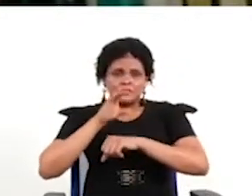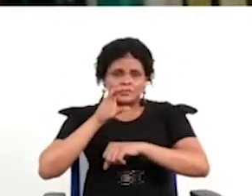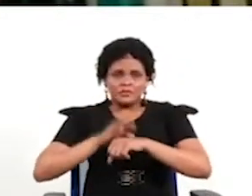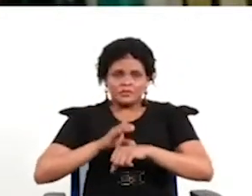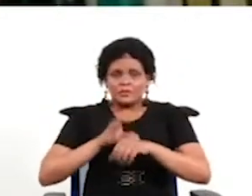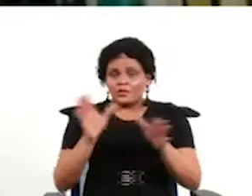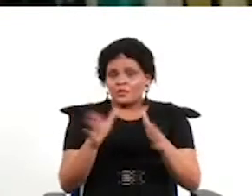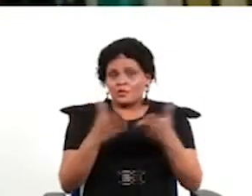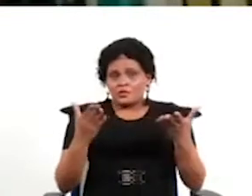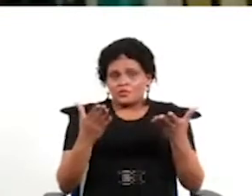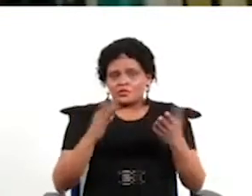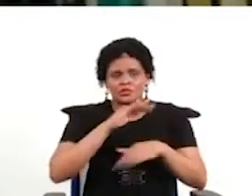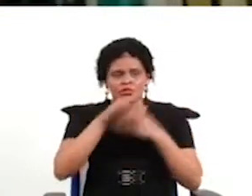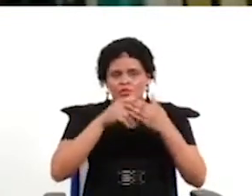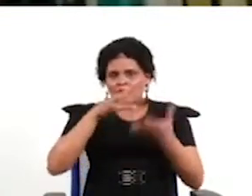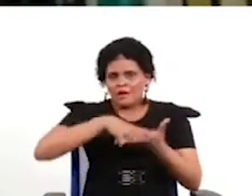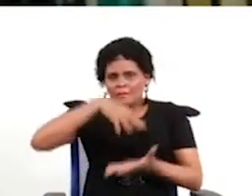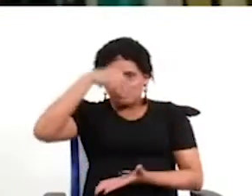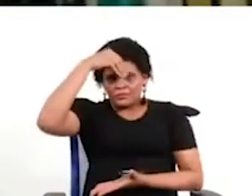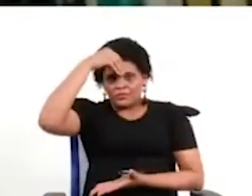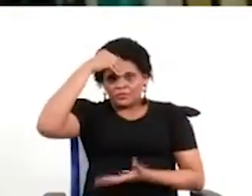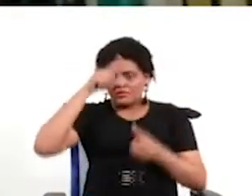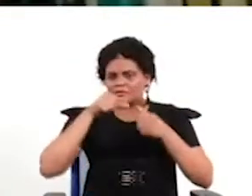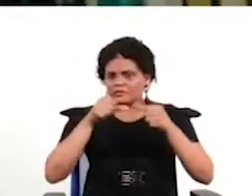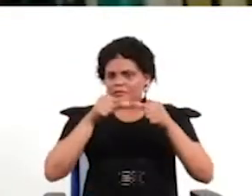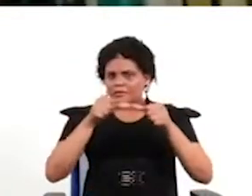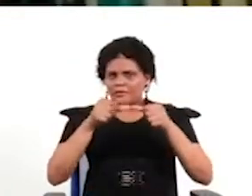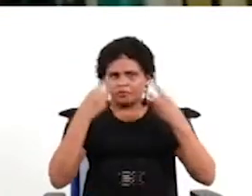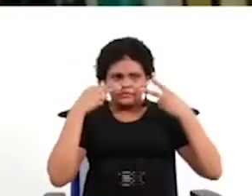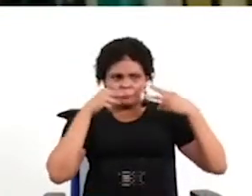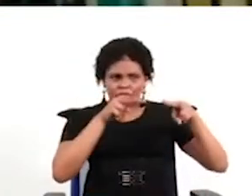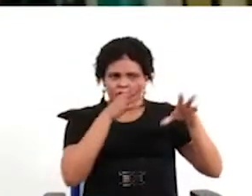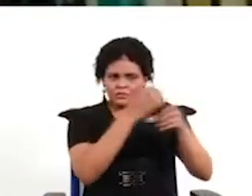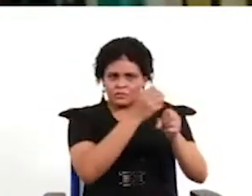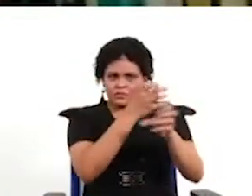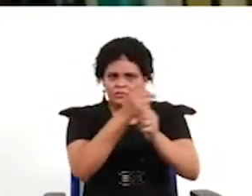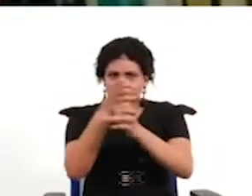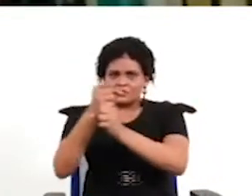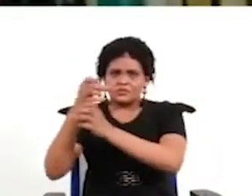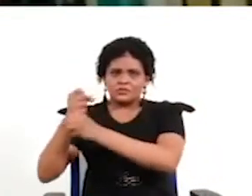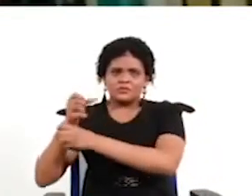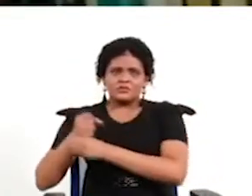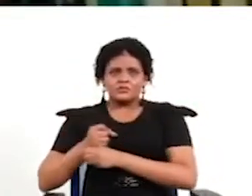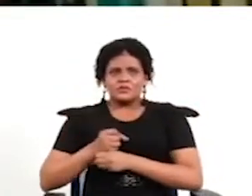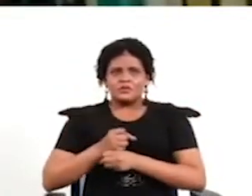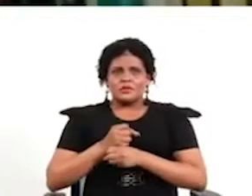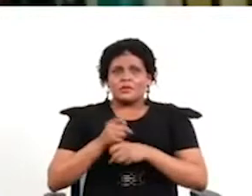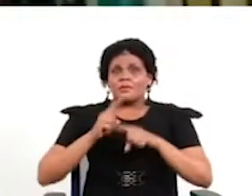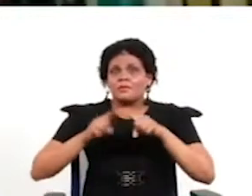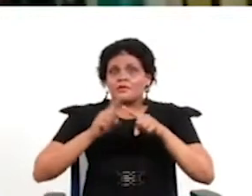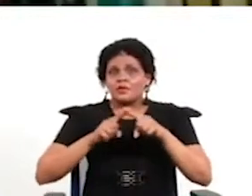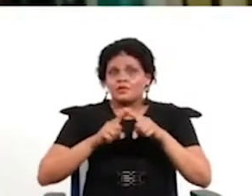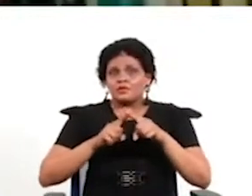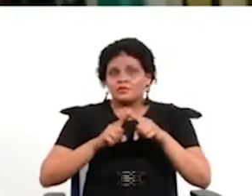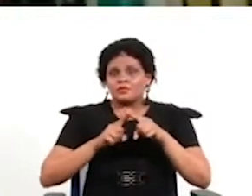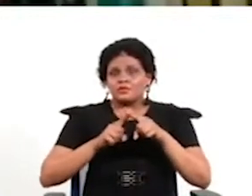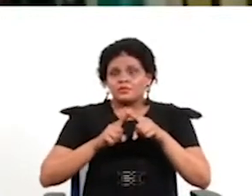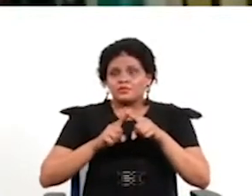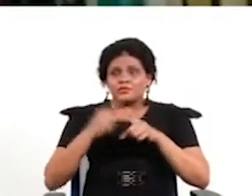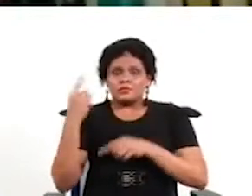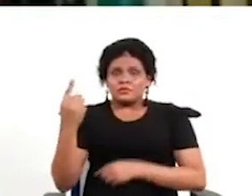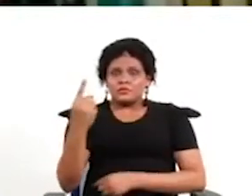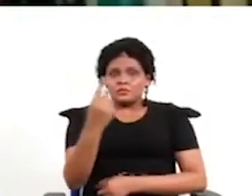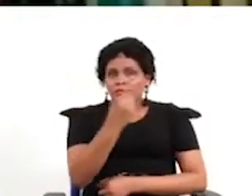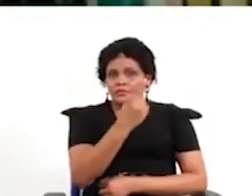son cosas que solo se aprenden haciéndolas o sea no va a llegar un momento donde esto ocurra por lo tanto hay que hacerlo y hacerlo bien